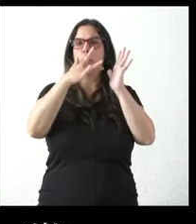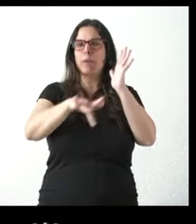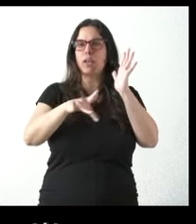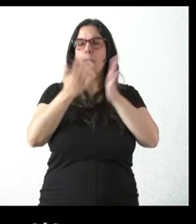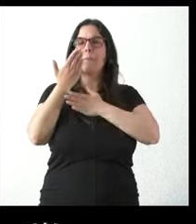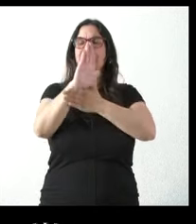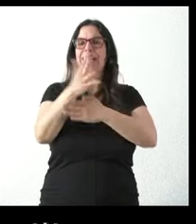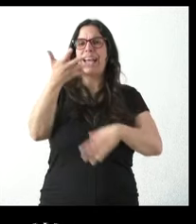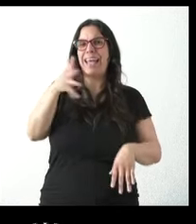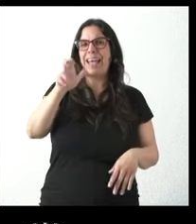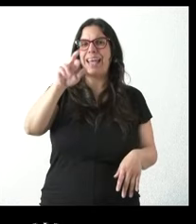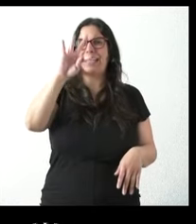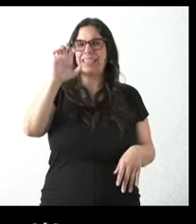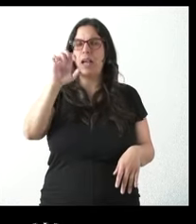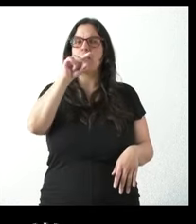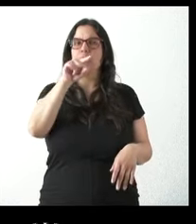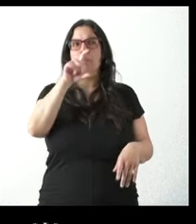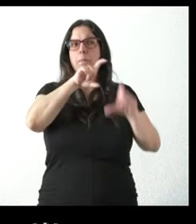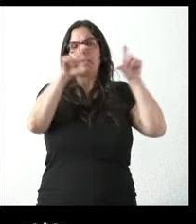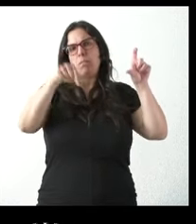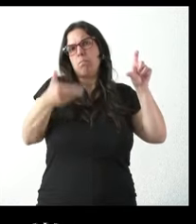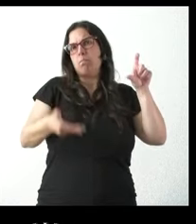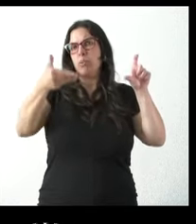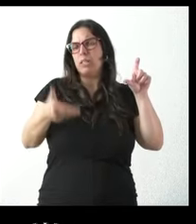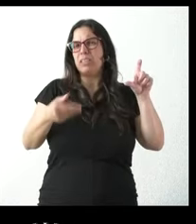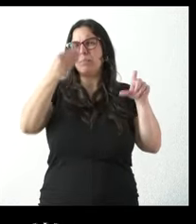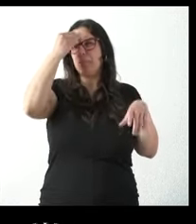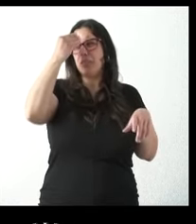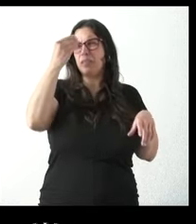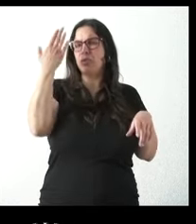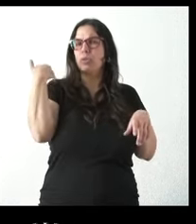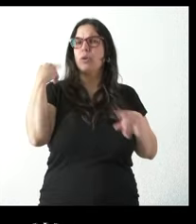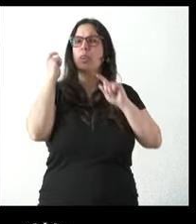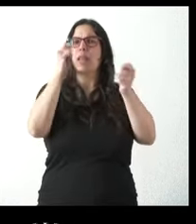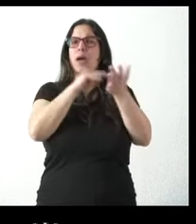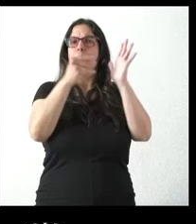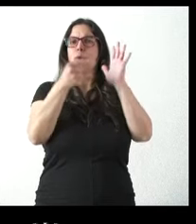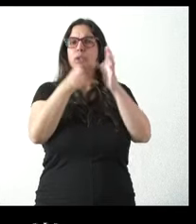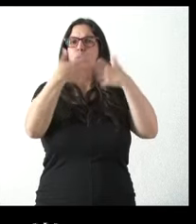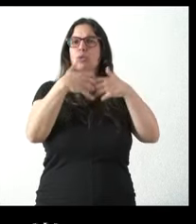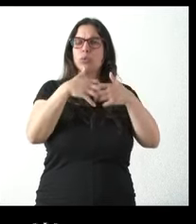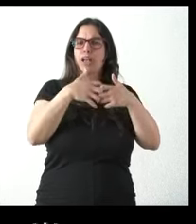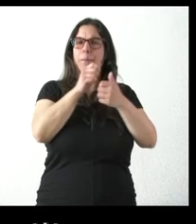una empresa bastante importante creo que lo declararon en su día proyecto industrial prioritario